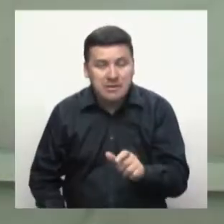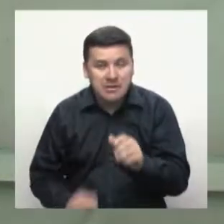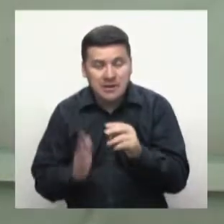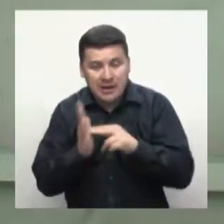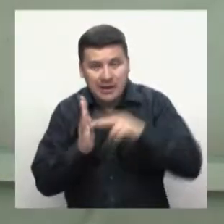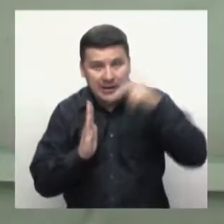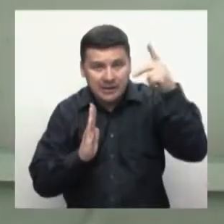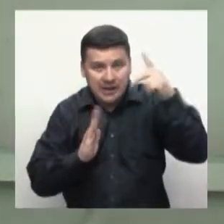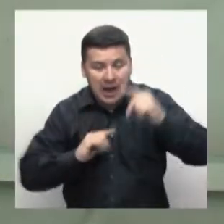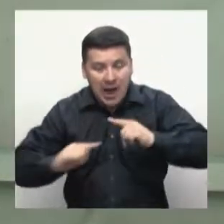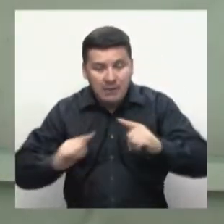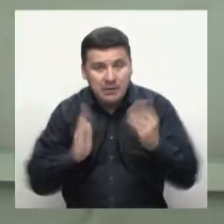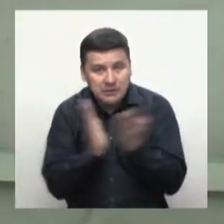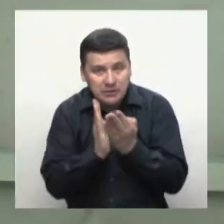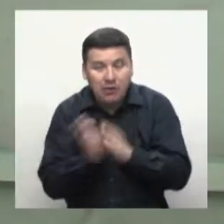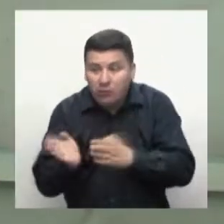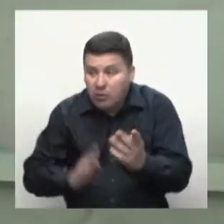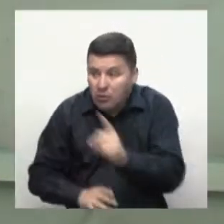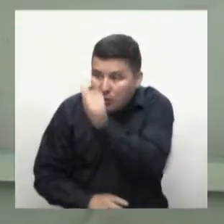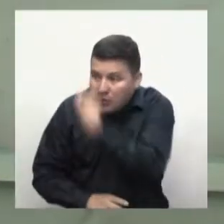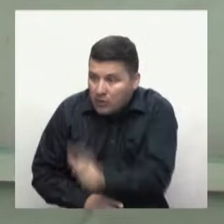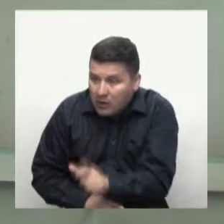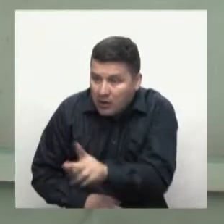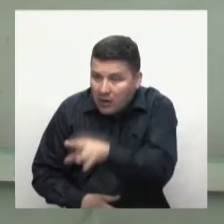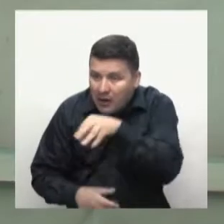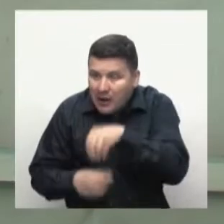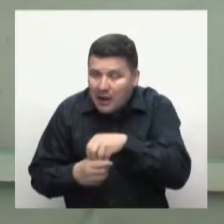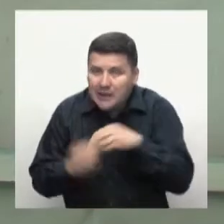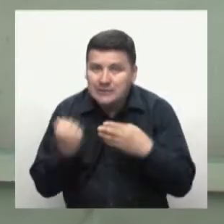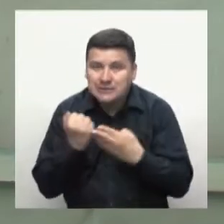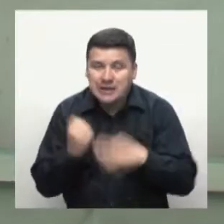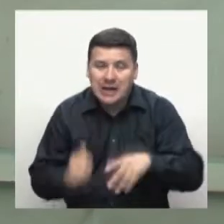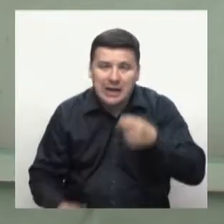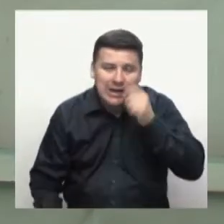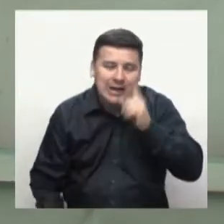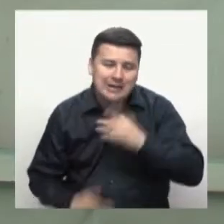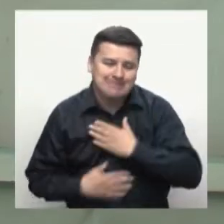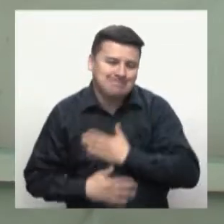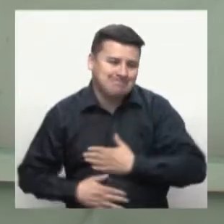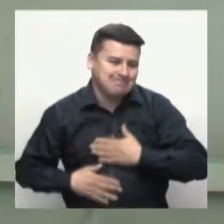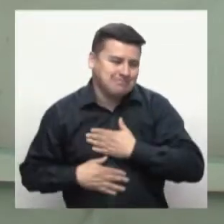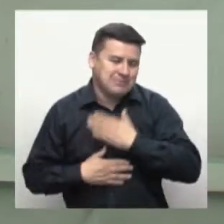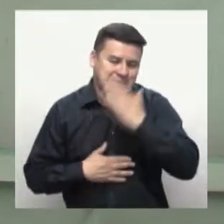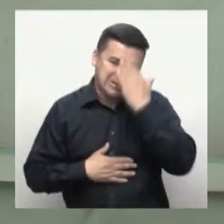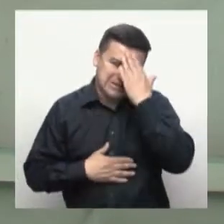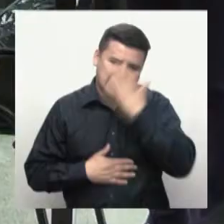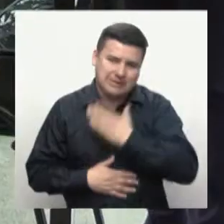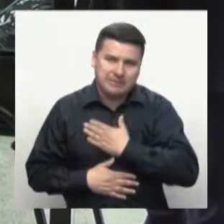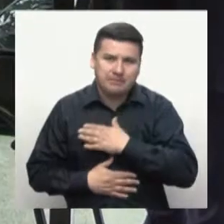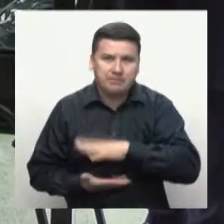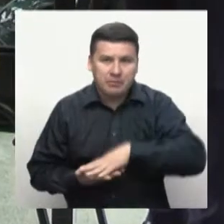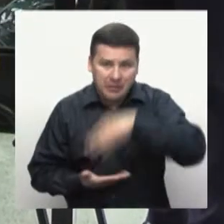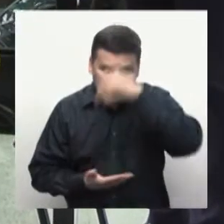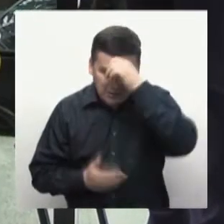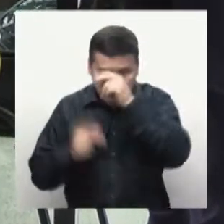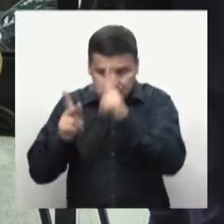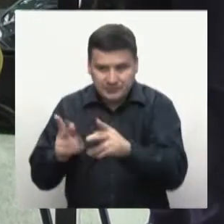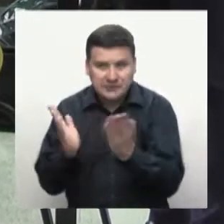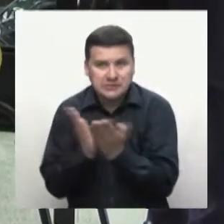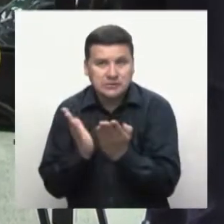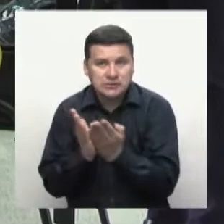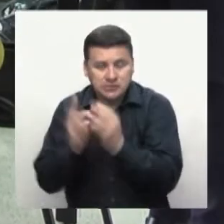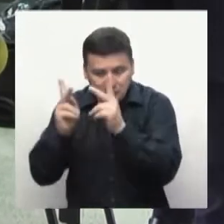de nuestra aprendiz Neidy Liliana Jaramillo y le hemos dado pues una atención integral a la familia, desde acompañamiento